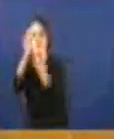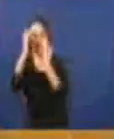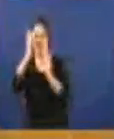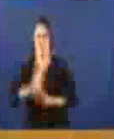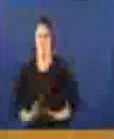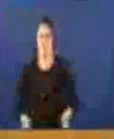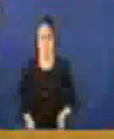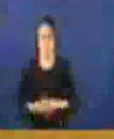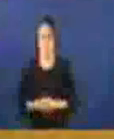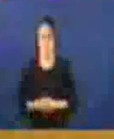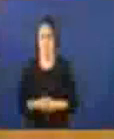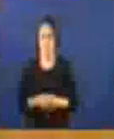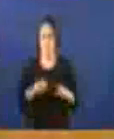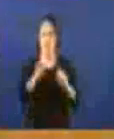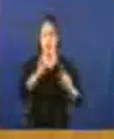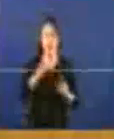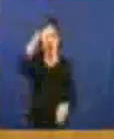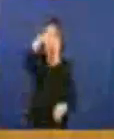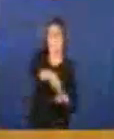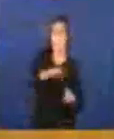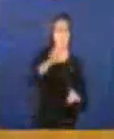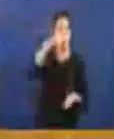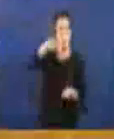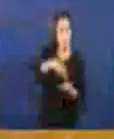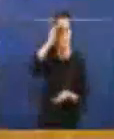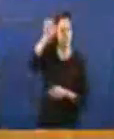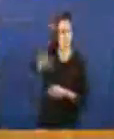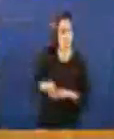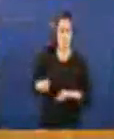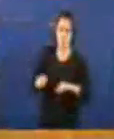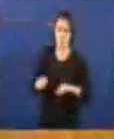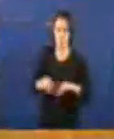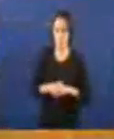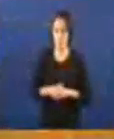se alguese da tumba e escoitase, morrería imediatamente outra vez, pero que o barriso.